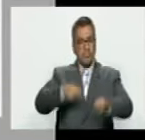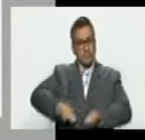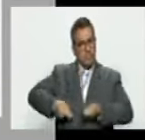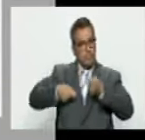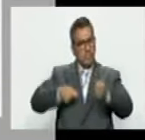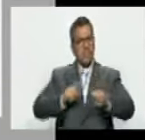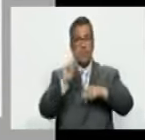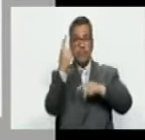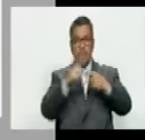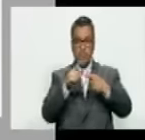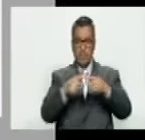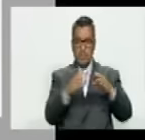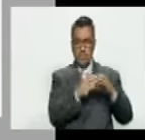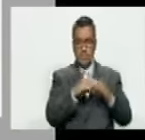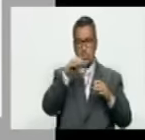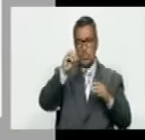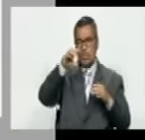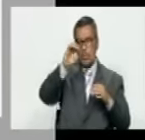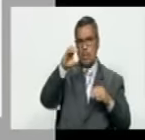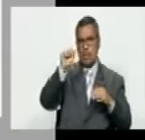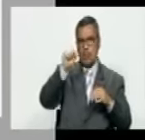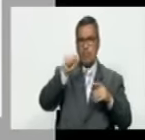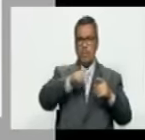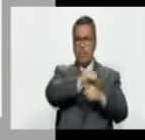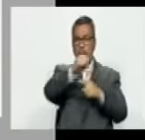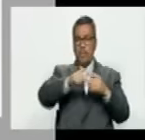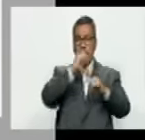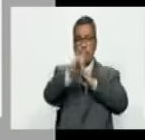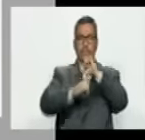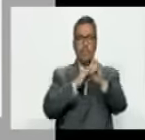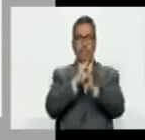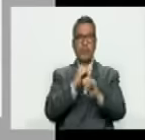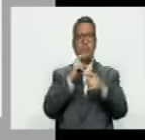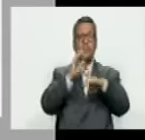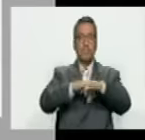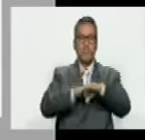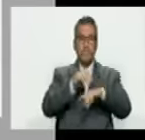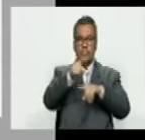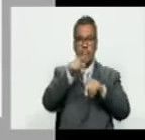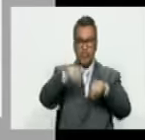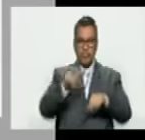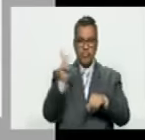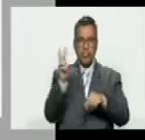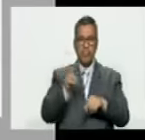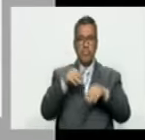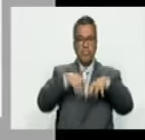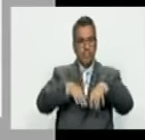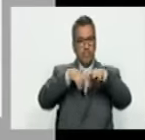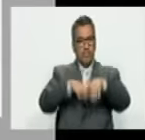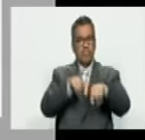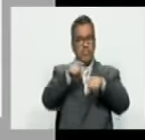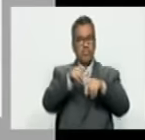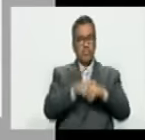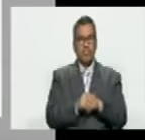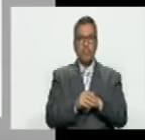primero había una sesión en la OEA que calentaba el ambiente internacional y luego ocurría un hecho en Venezuela una marcha una